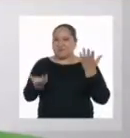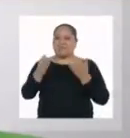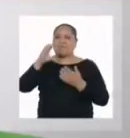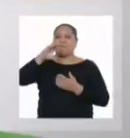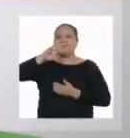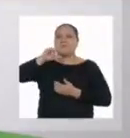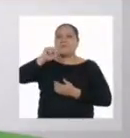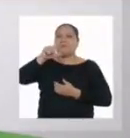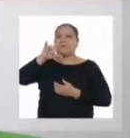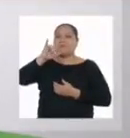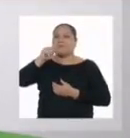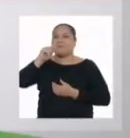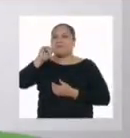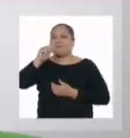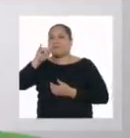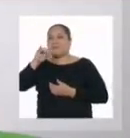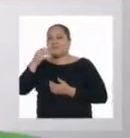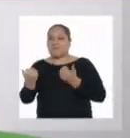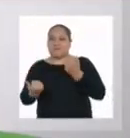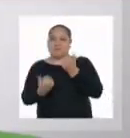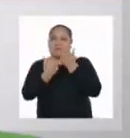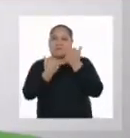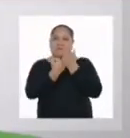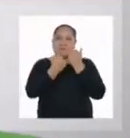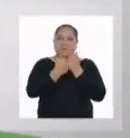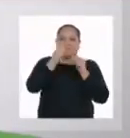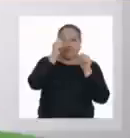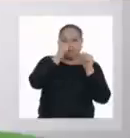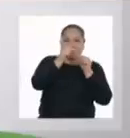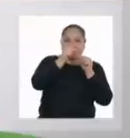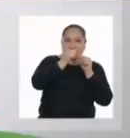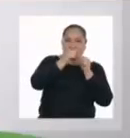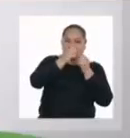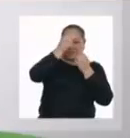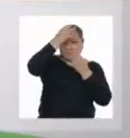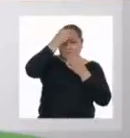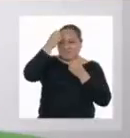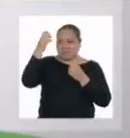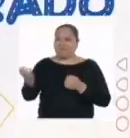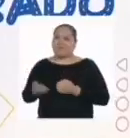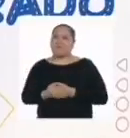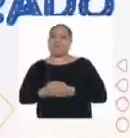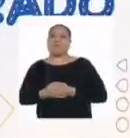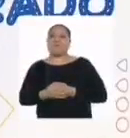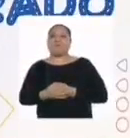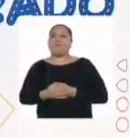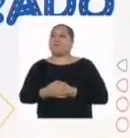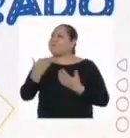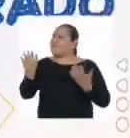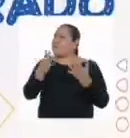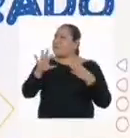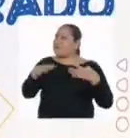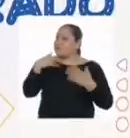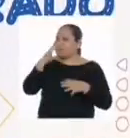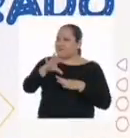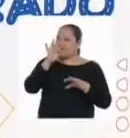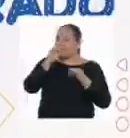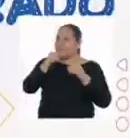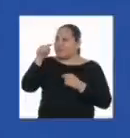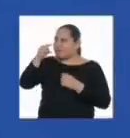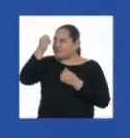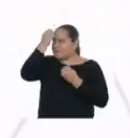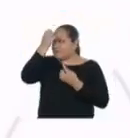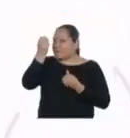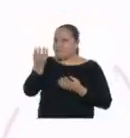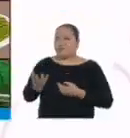cualitativa que ayude a respaldar los datos cuantitativos que obtuvimos en este experimento. ¿Y dónde podríamos encontrar esta